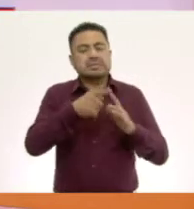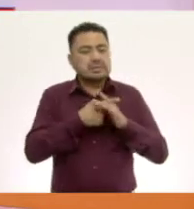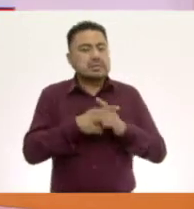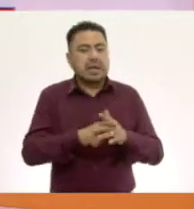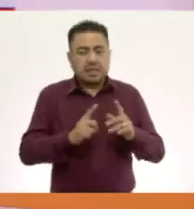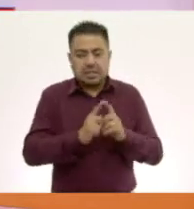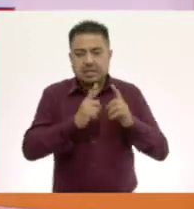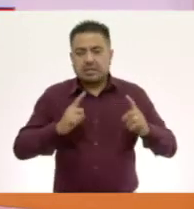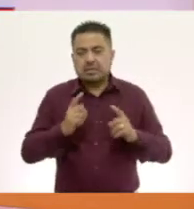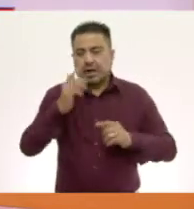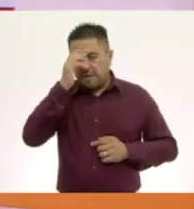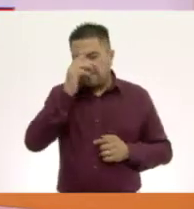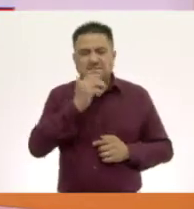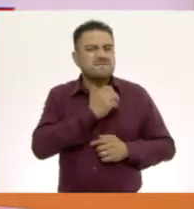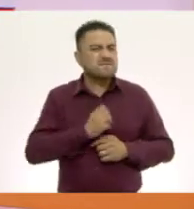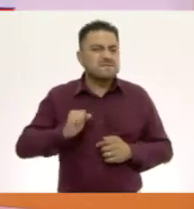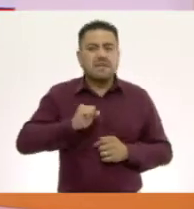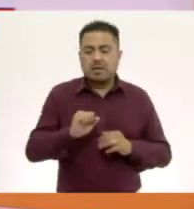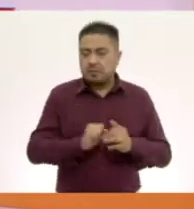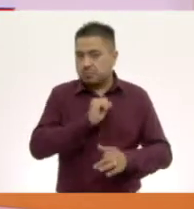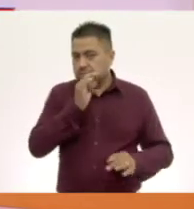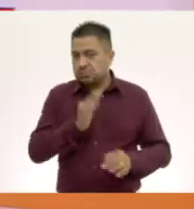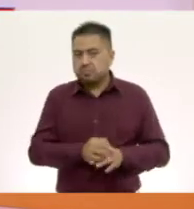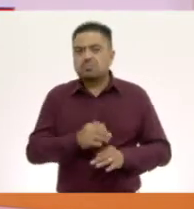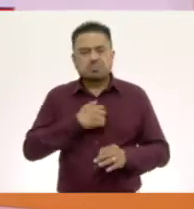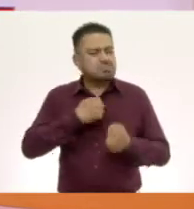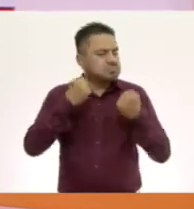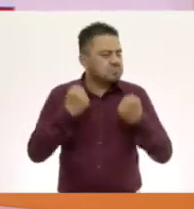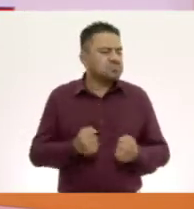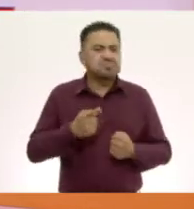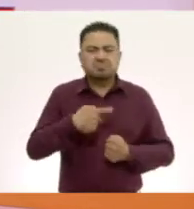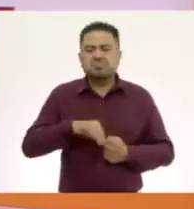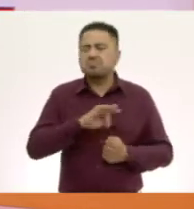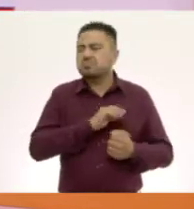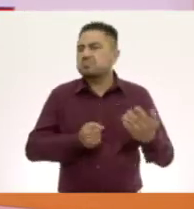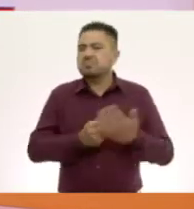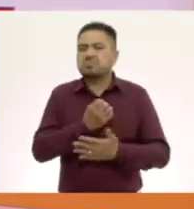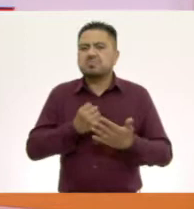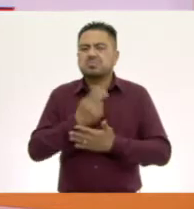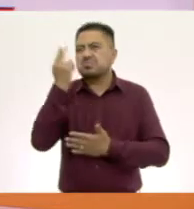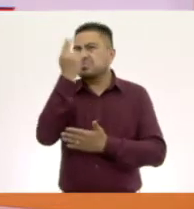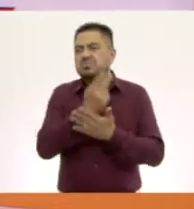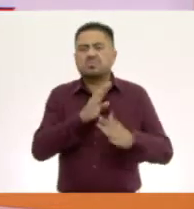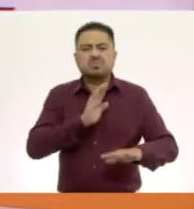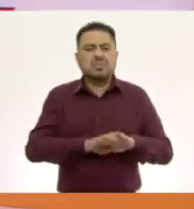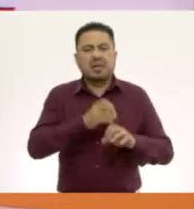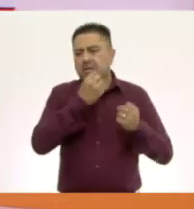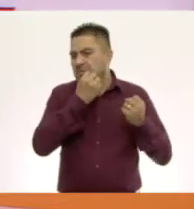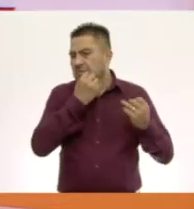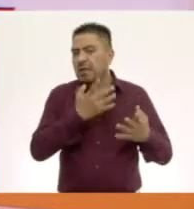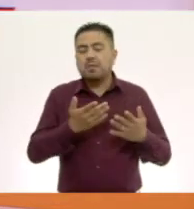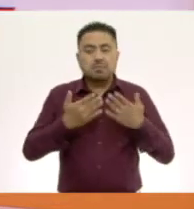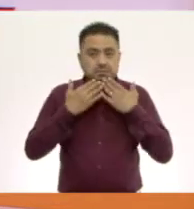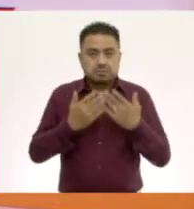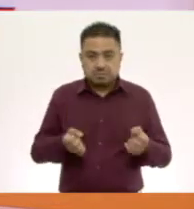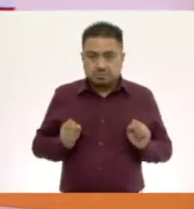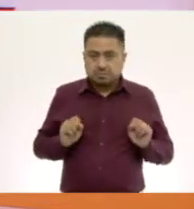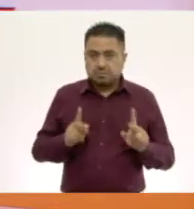a desarrollar esa habilidad. ¿Listo? Yo estoy seguro que te pueden salir dibujos muy bonitos. Muy bien.